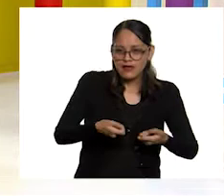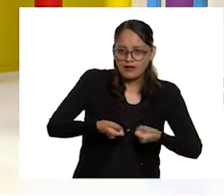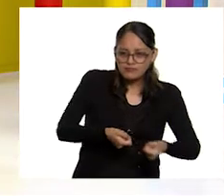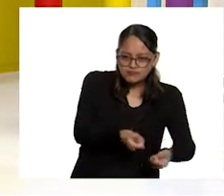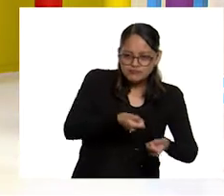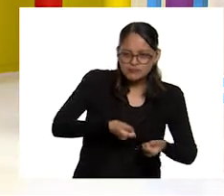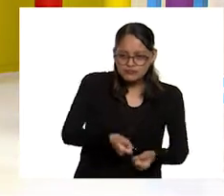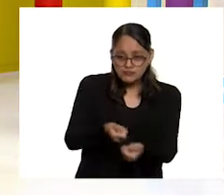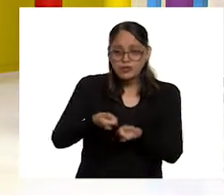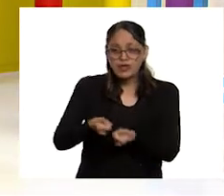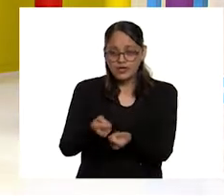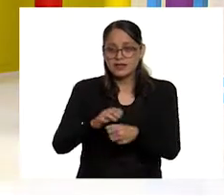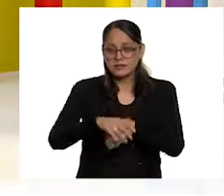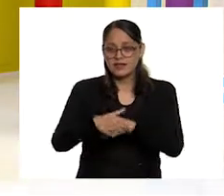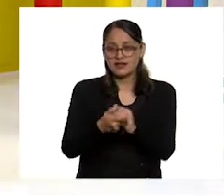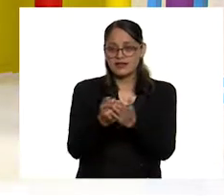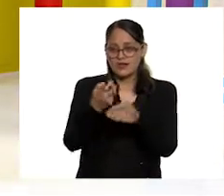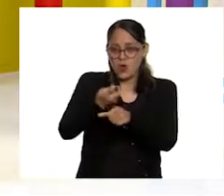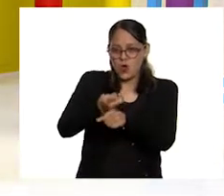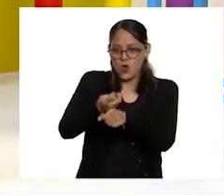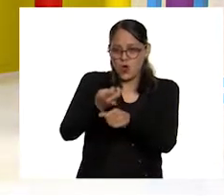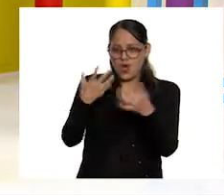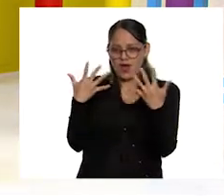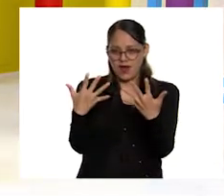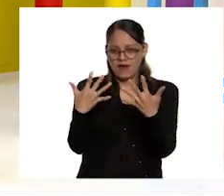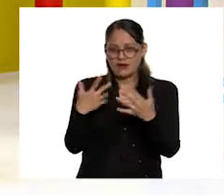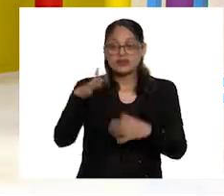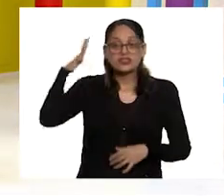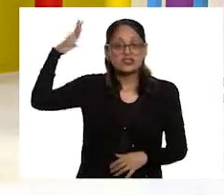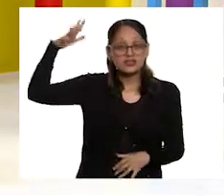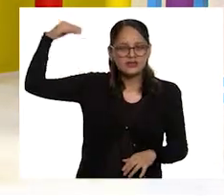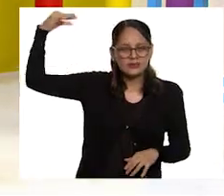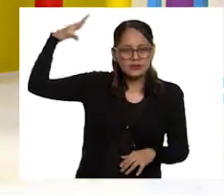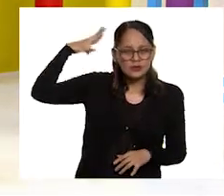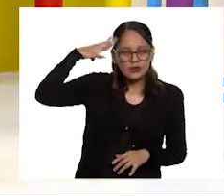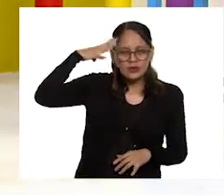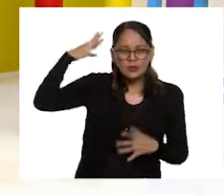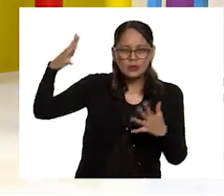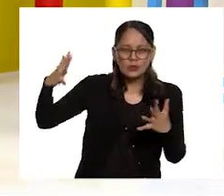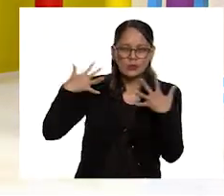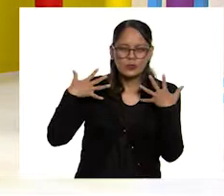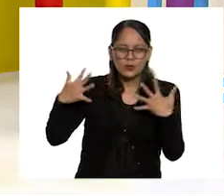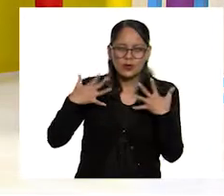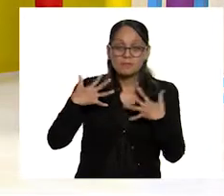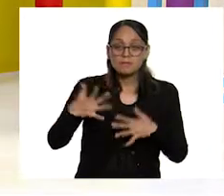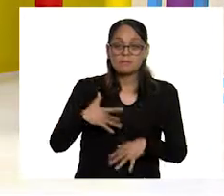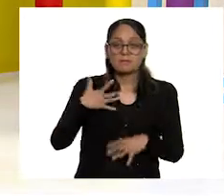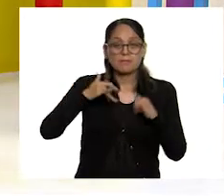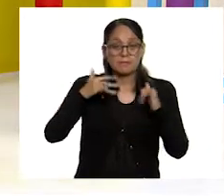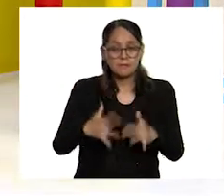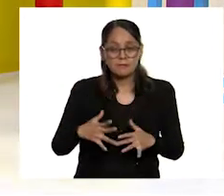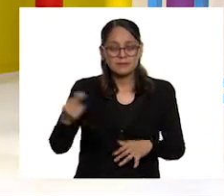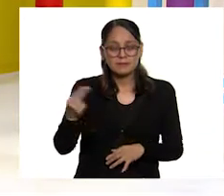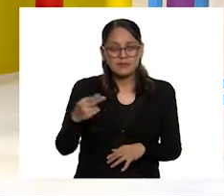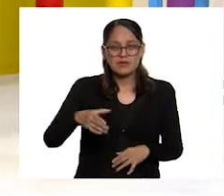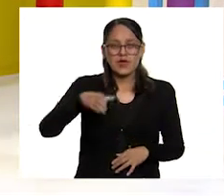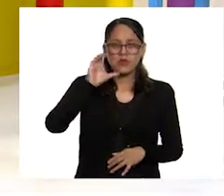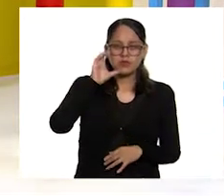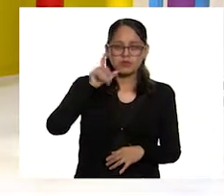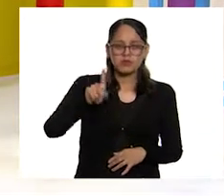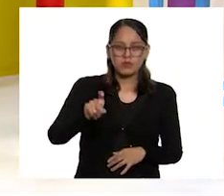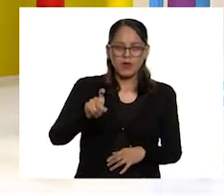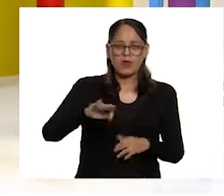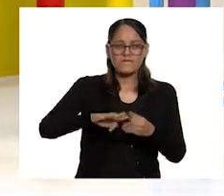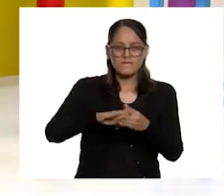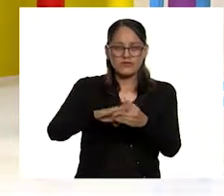haciendo de esa forma. El sol normalmente le está dando y es muy pesado, se tiene que hidratar. Yo creo